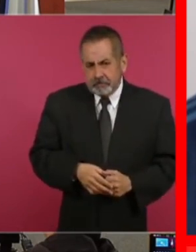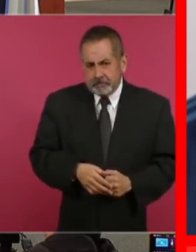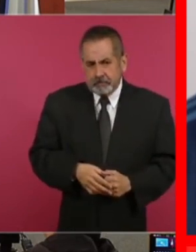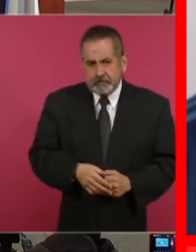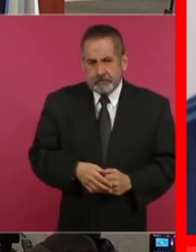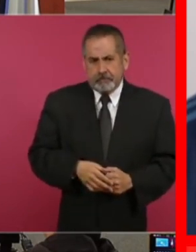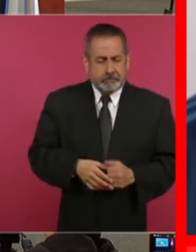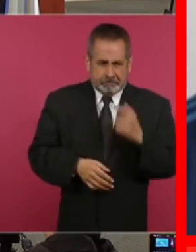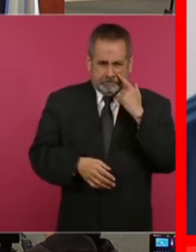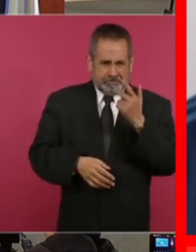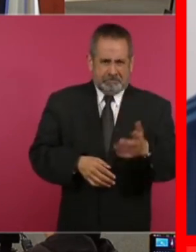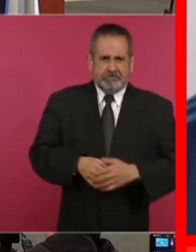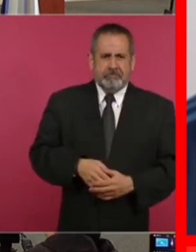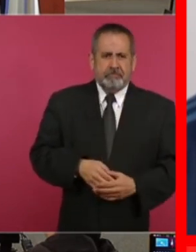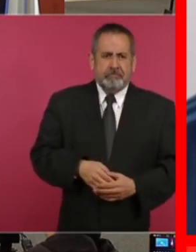Ahí está, así.